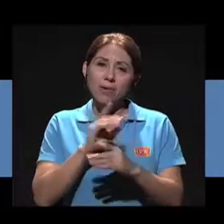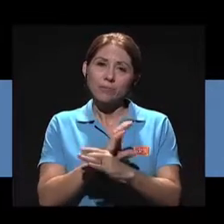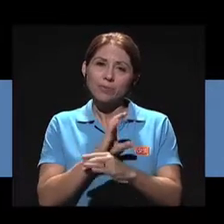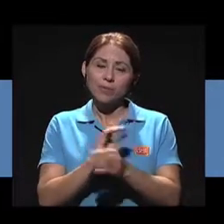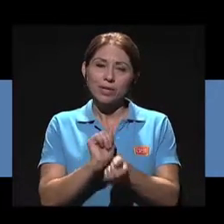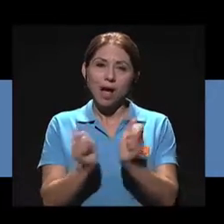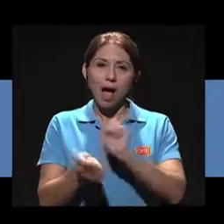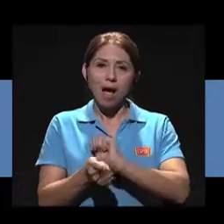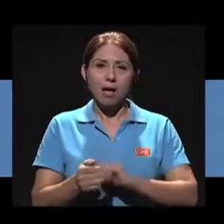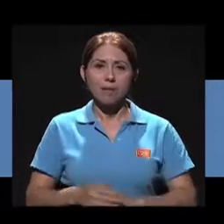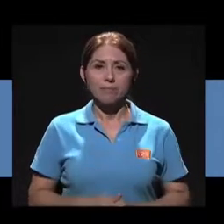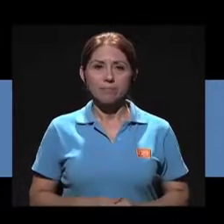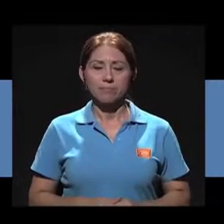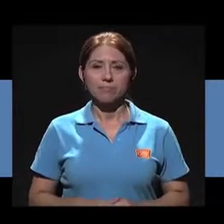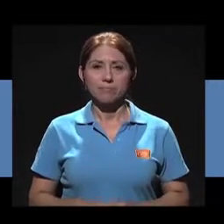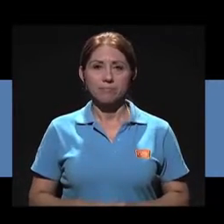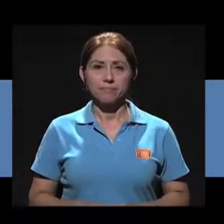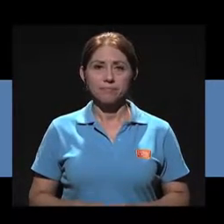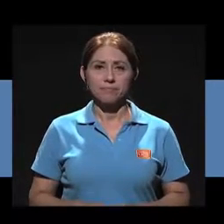generar ese cambio.